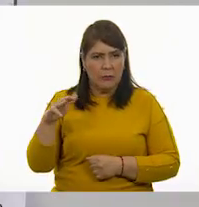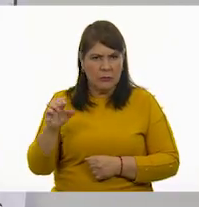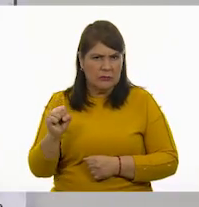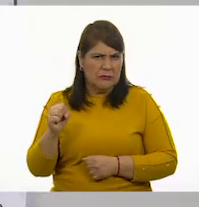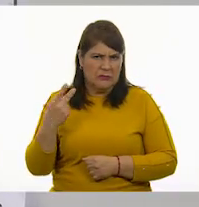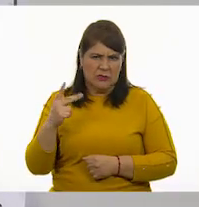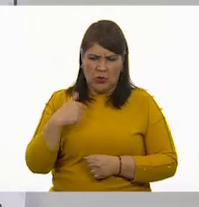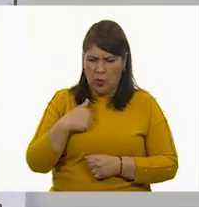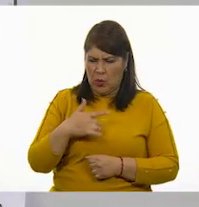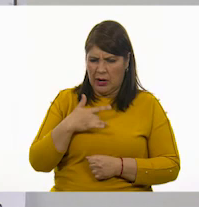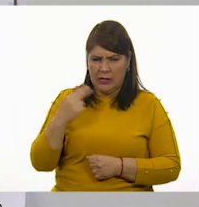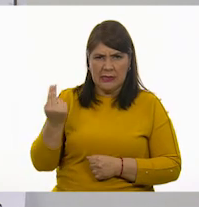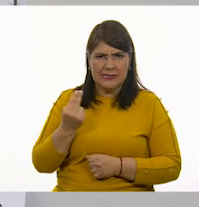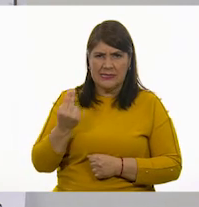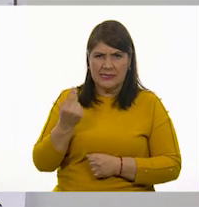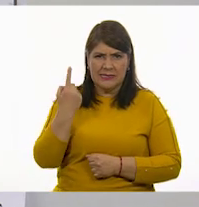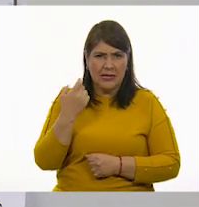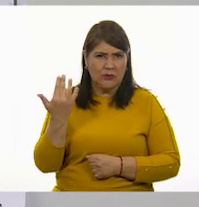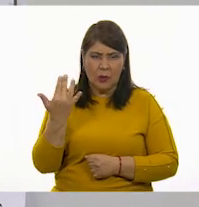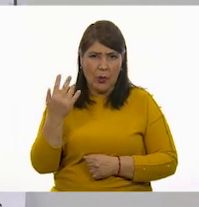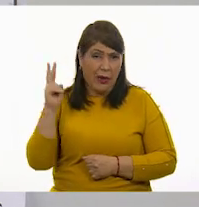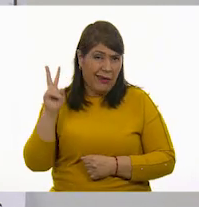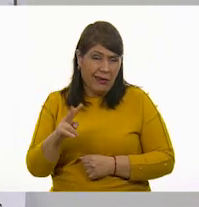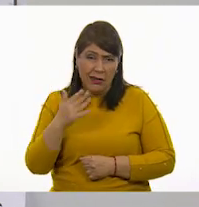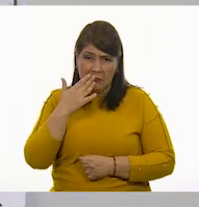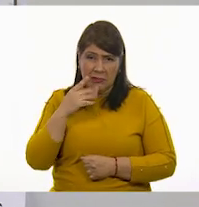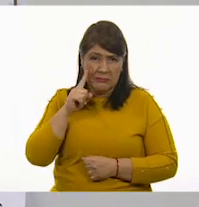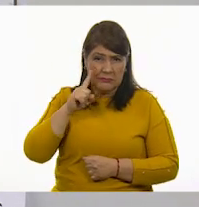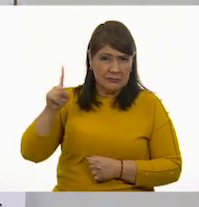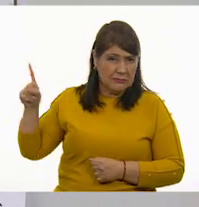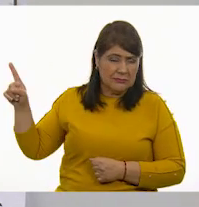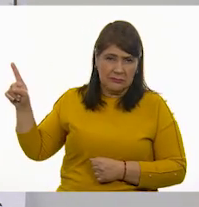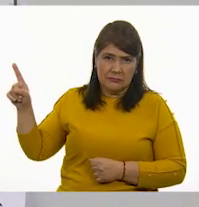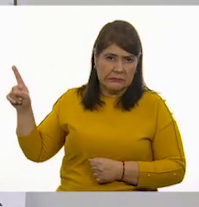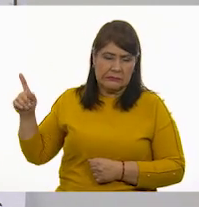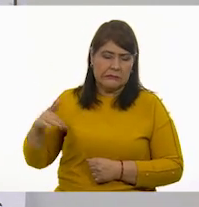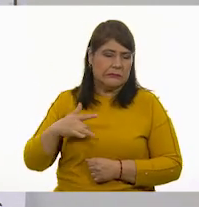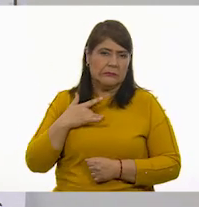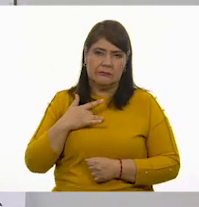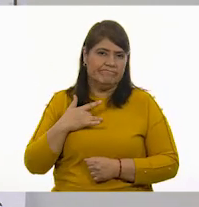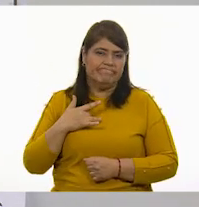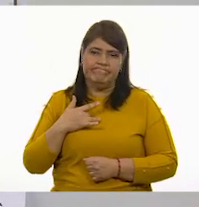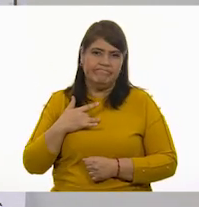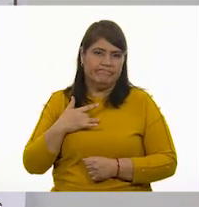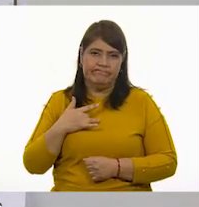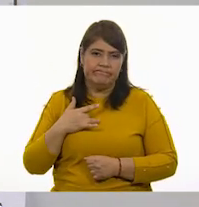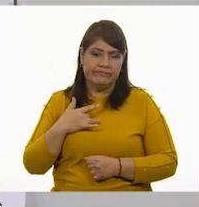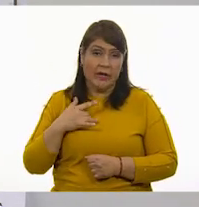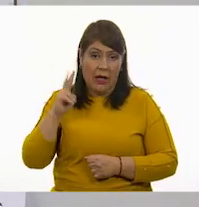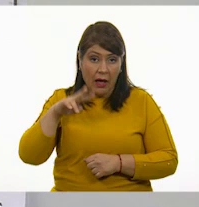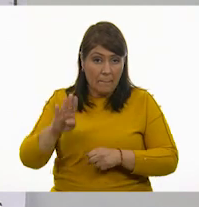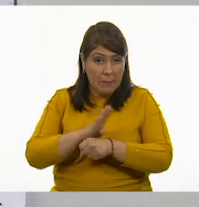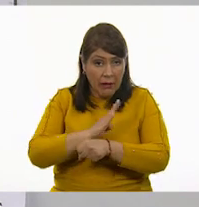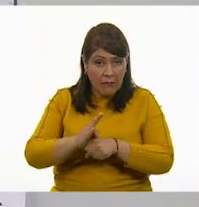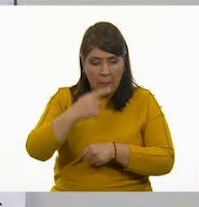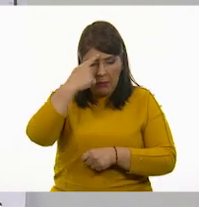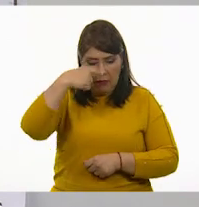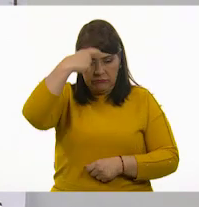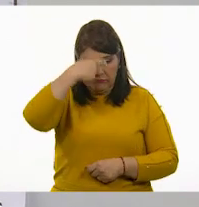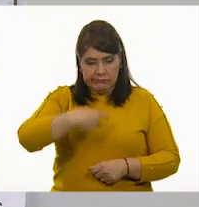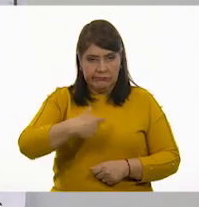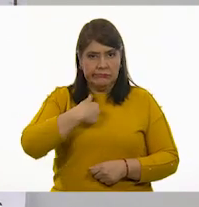150, pues realmente no es un elemento que me esté brindando algo que me pueda beneficiar en mi